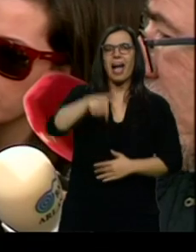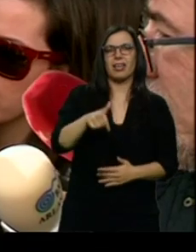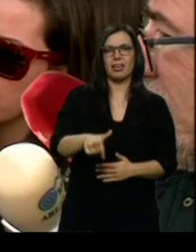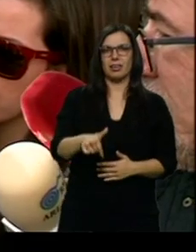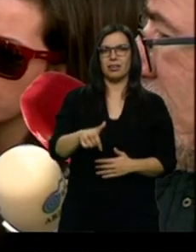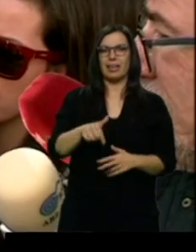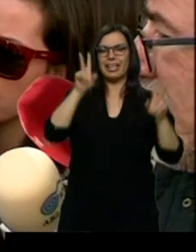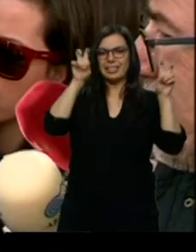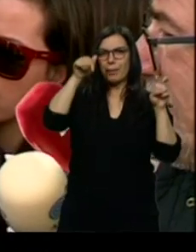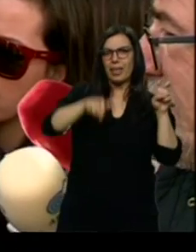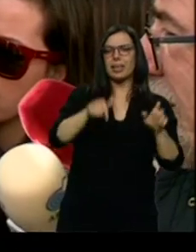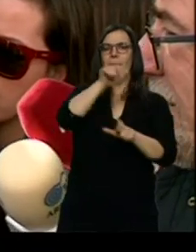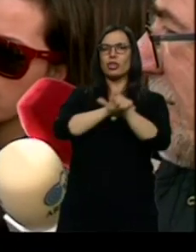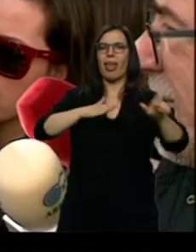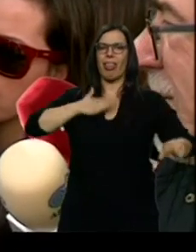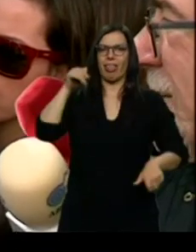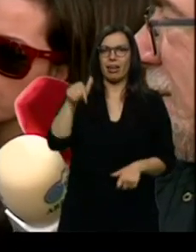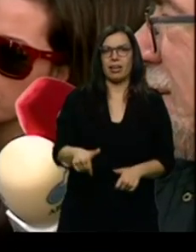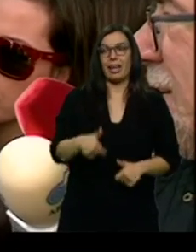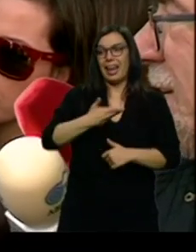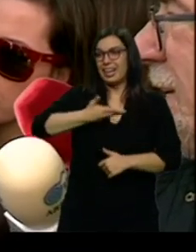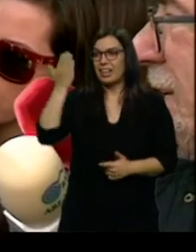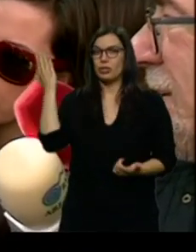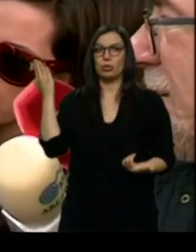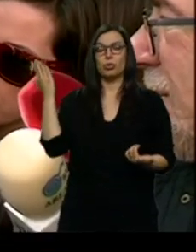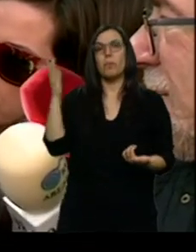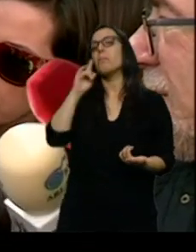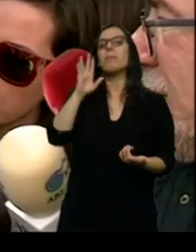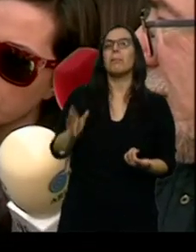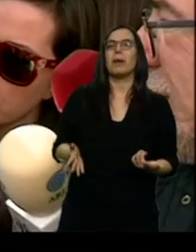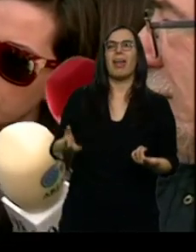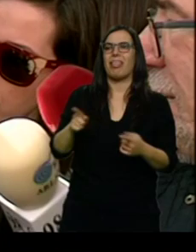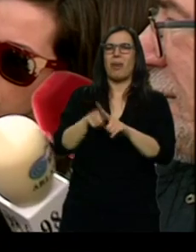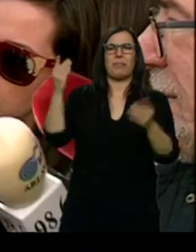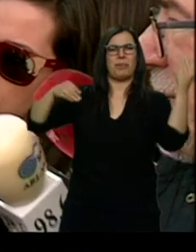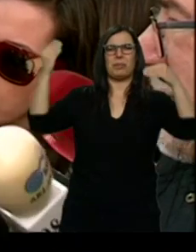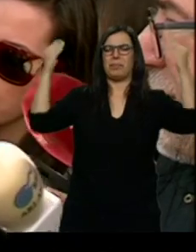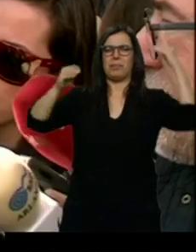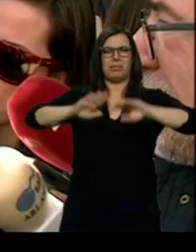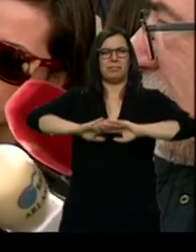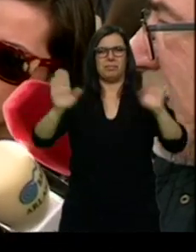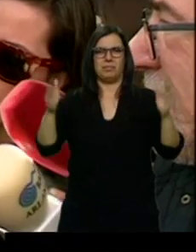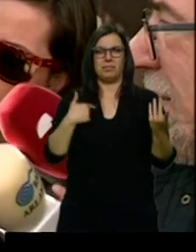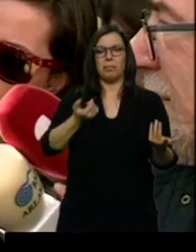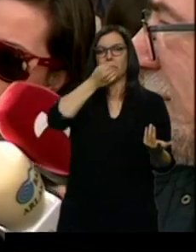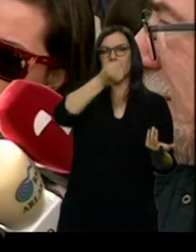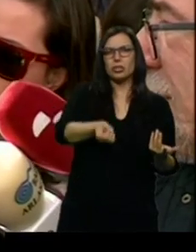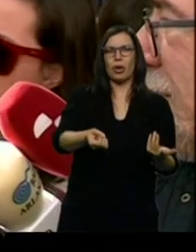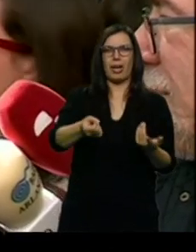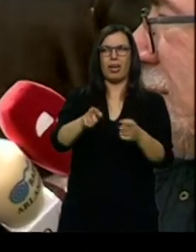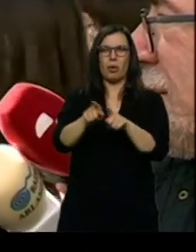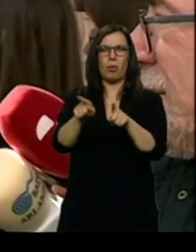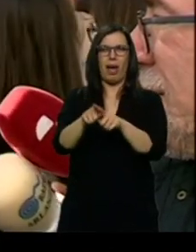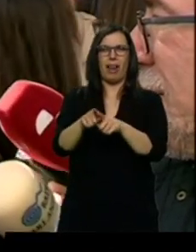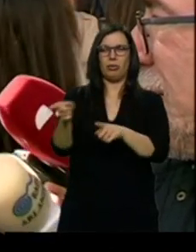aquí. Todo lo demás me parece a mí que son adornos. Al Partido Socialista nadie le puede dar lecciones a